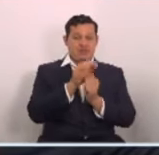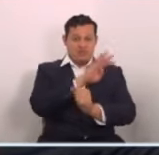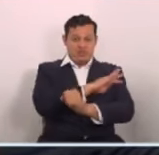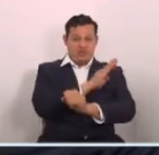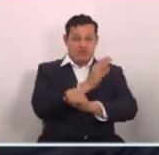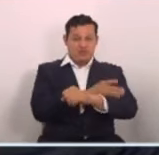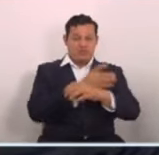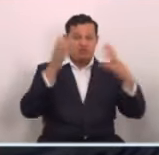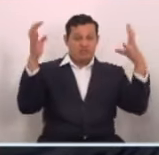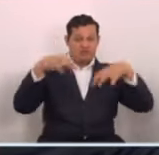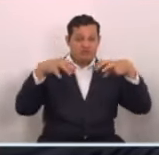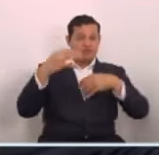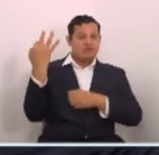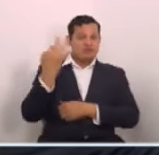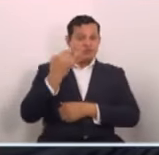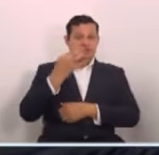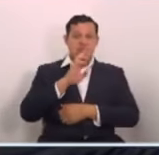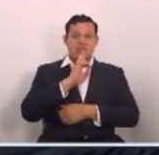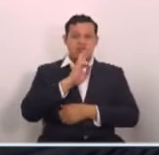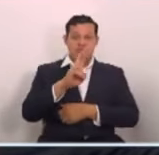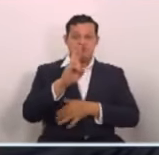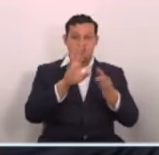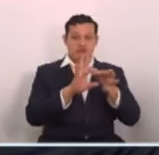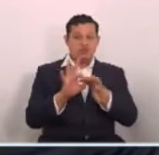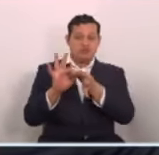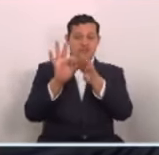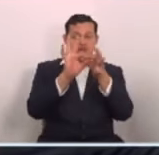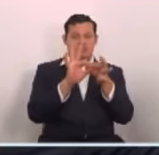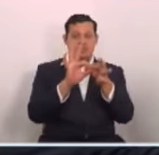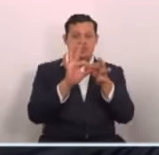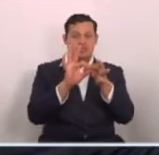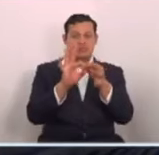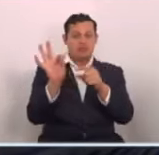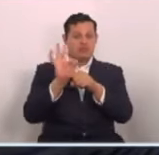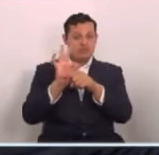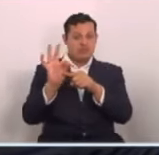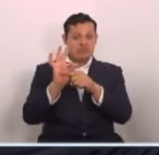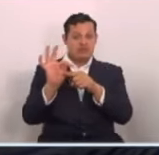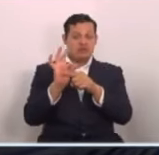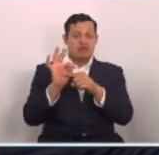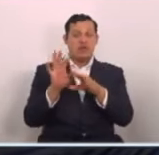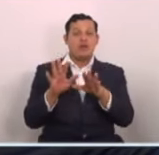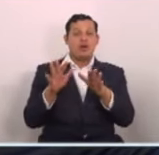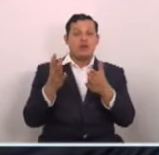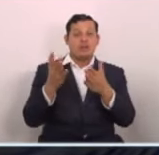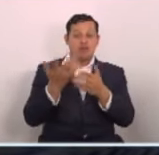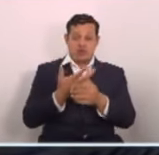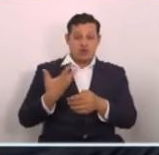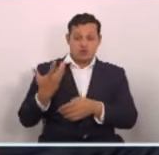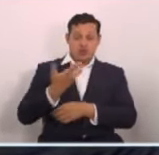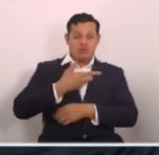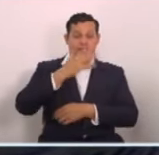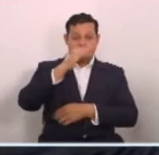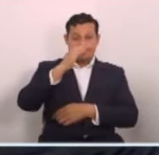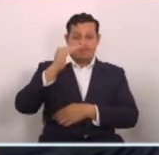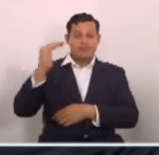requieren una respuesta coordinada y eficaz a nivel nacional.